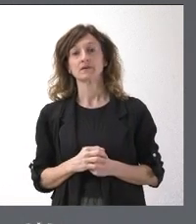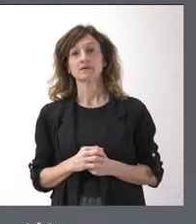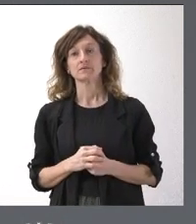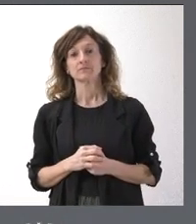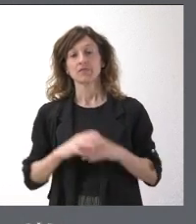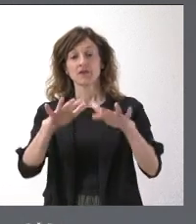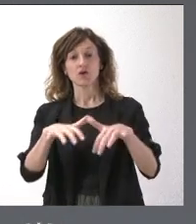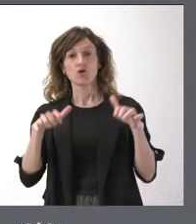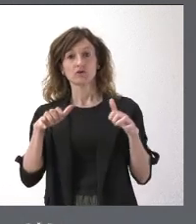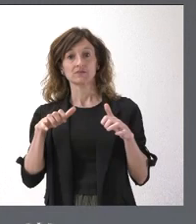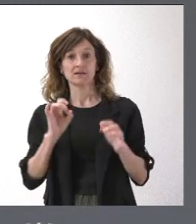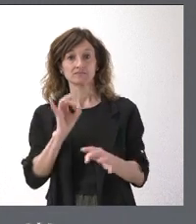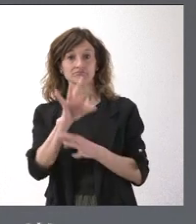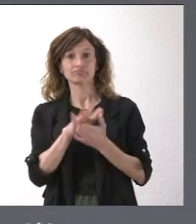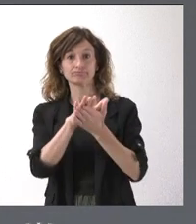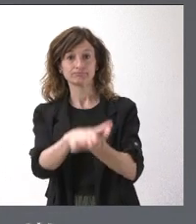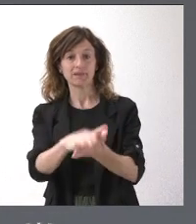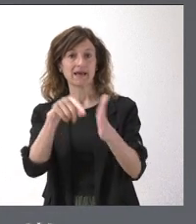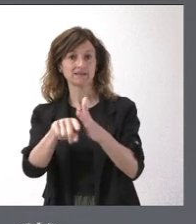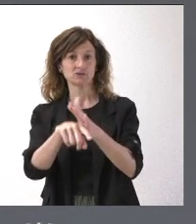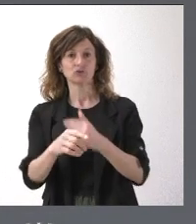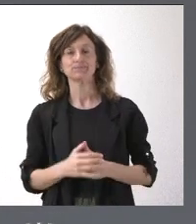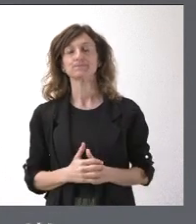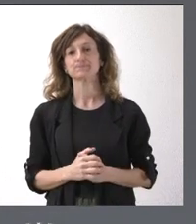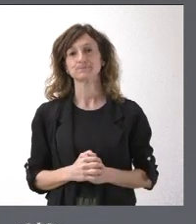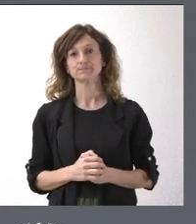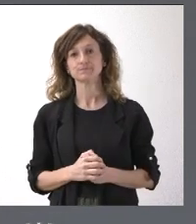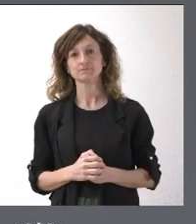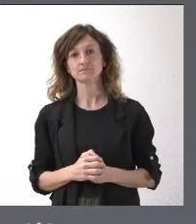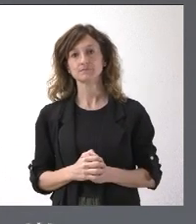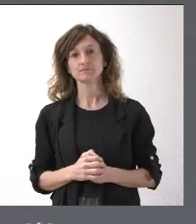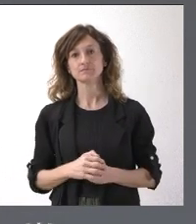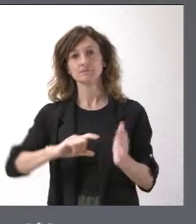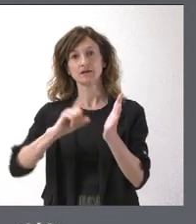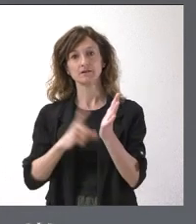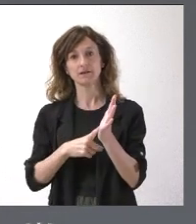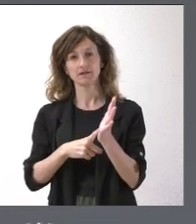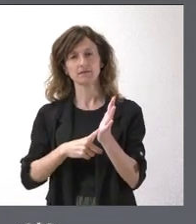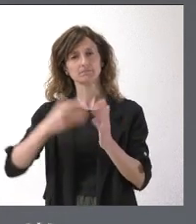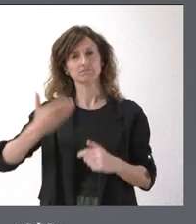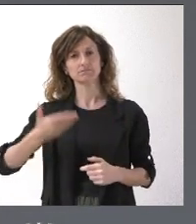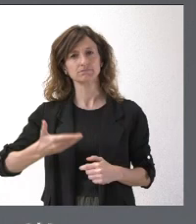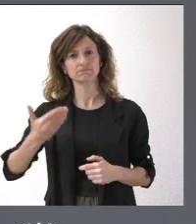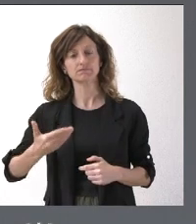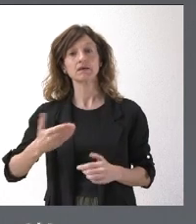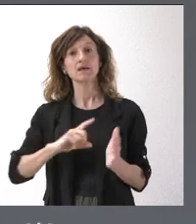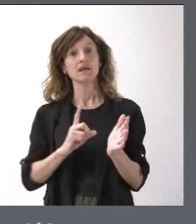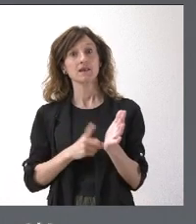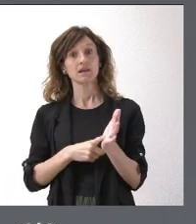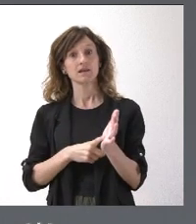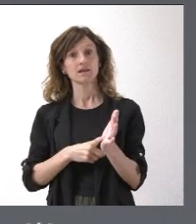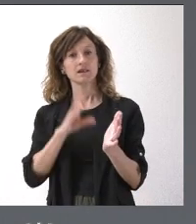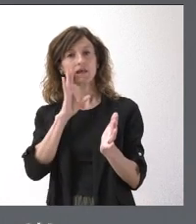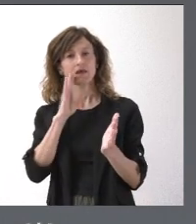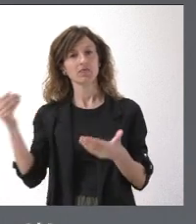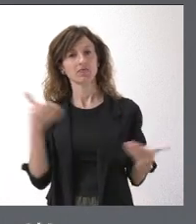las Cortes para su tramitación. Se trata de una ley importante, se trata de una ley muy